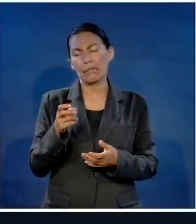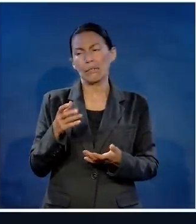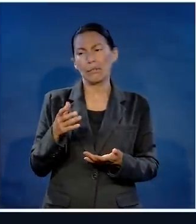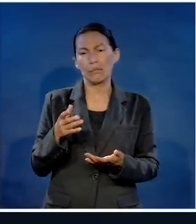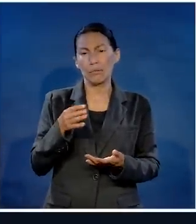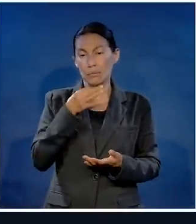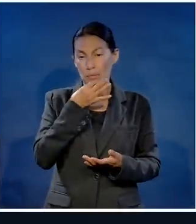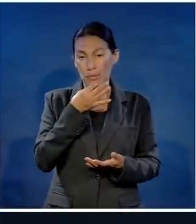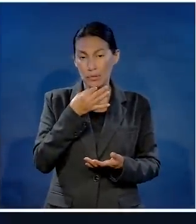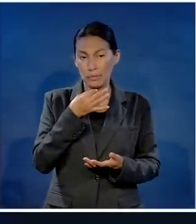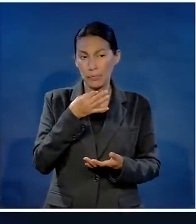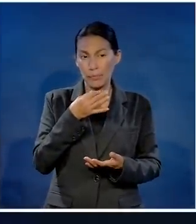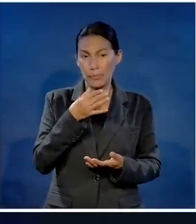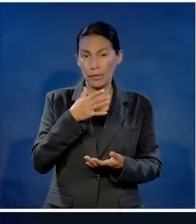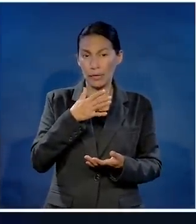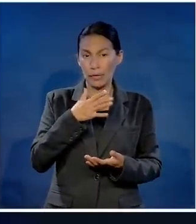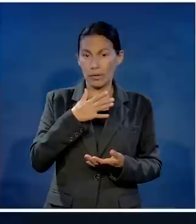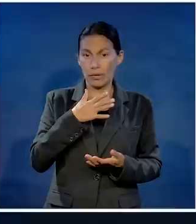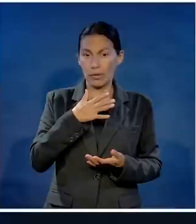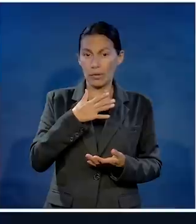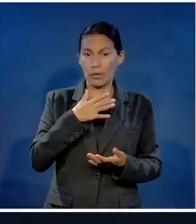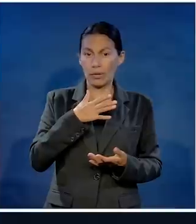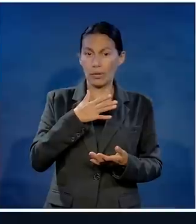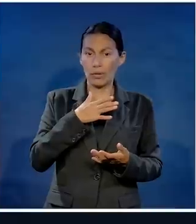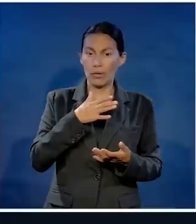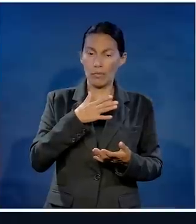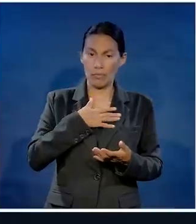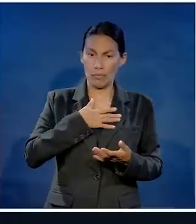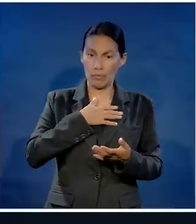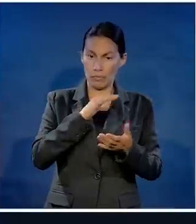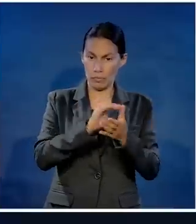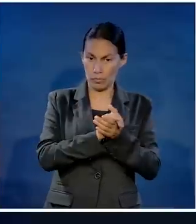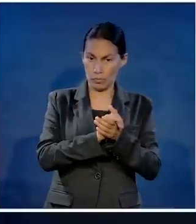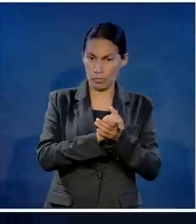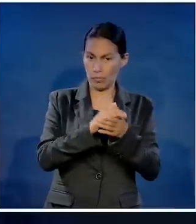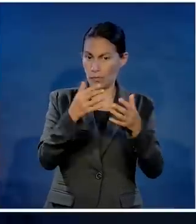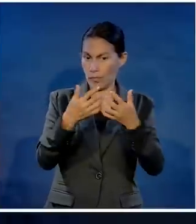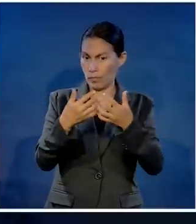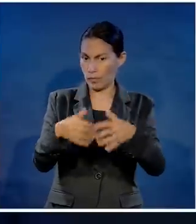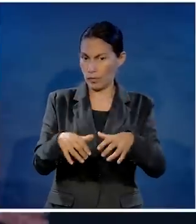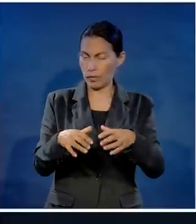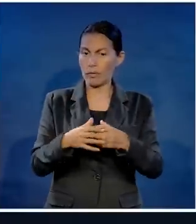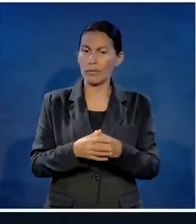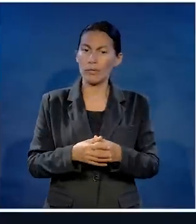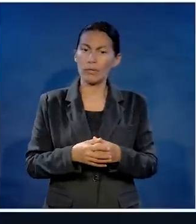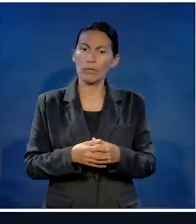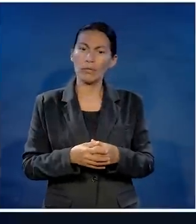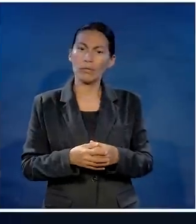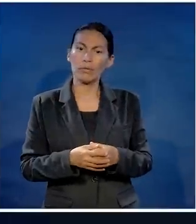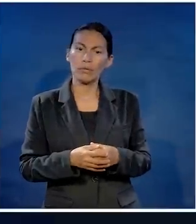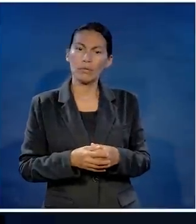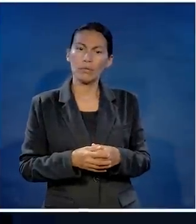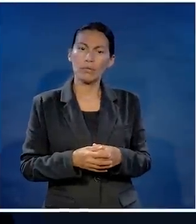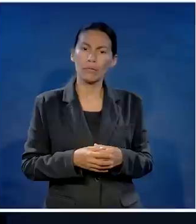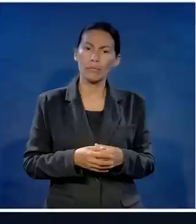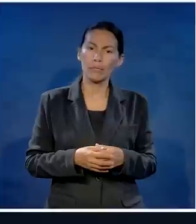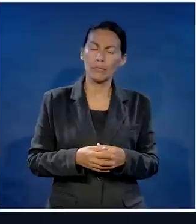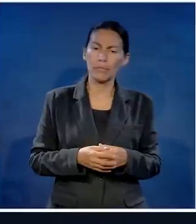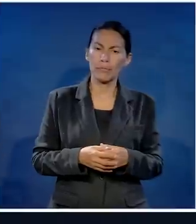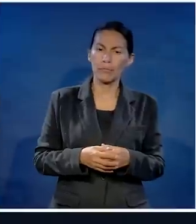En ese tiempo, el novio, de quien hoy es mi cuñada y hoy mi concuño, trabajaba allí. Yo no sabía, después averigüé.